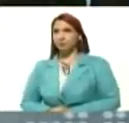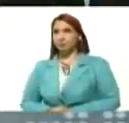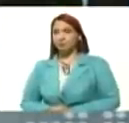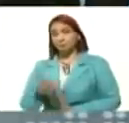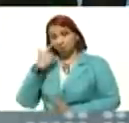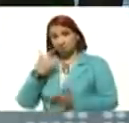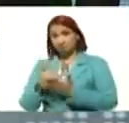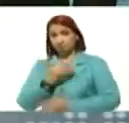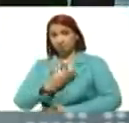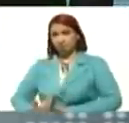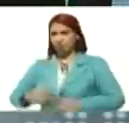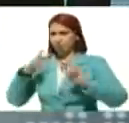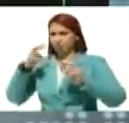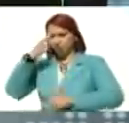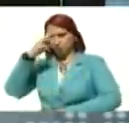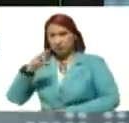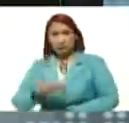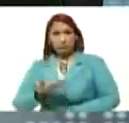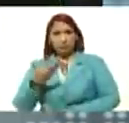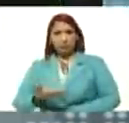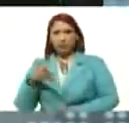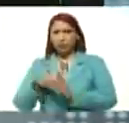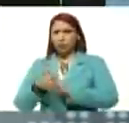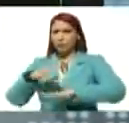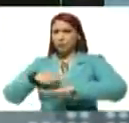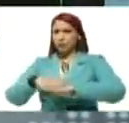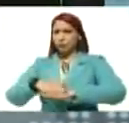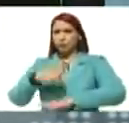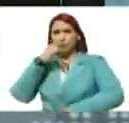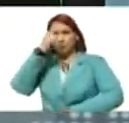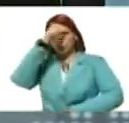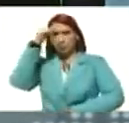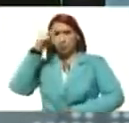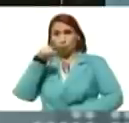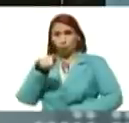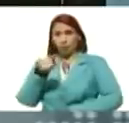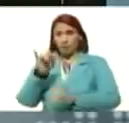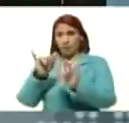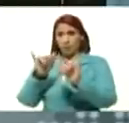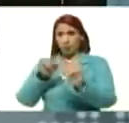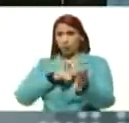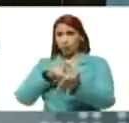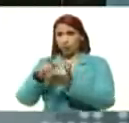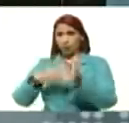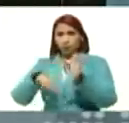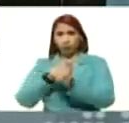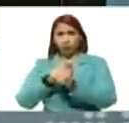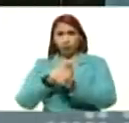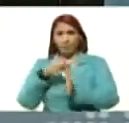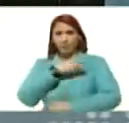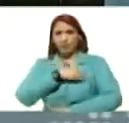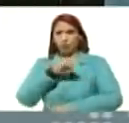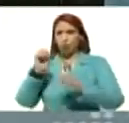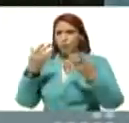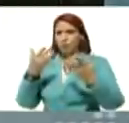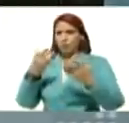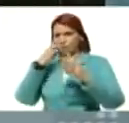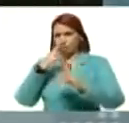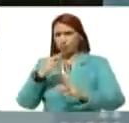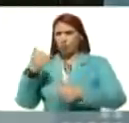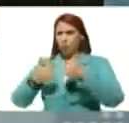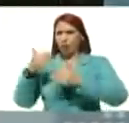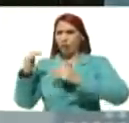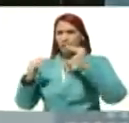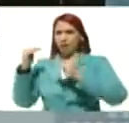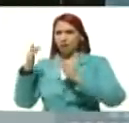fíjese presidente, el tema de México, es fundamental, lo que sucedió, este fin de semana, usted en su retorno, decía, misión cumplida, cuál es el